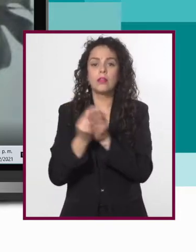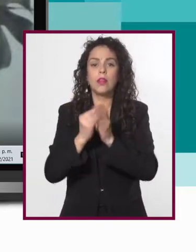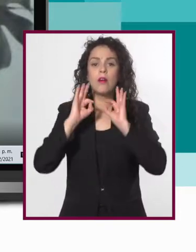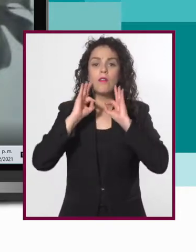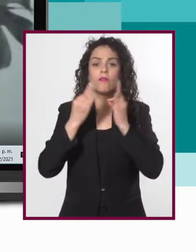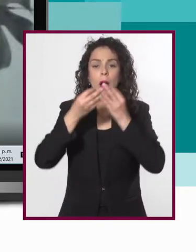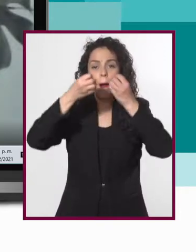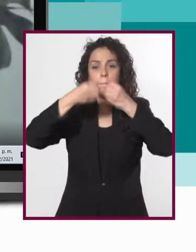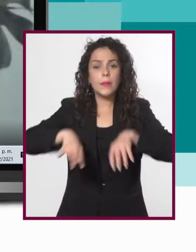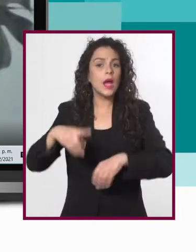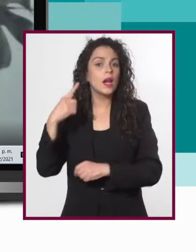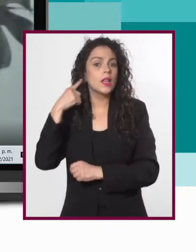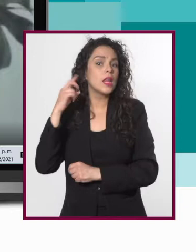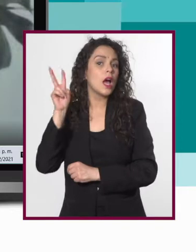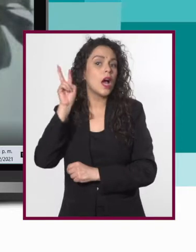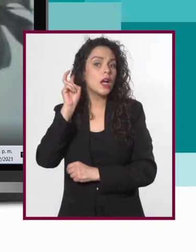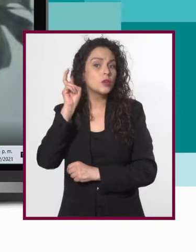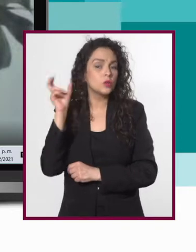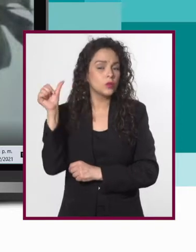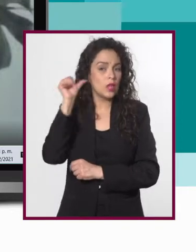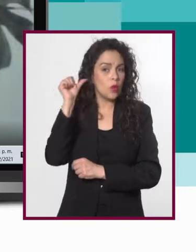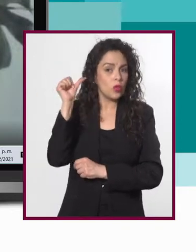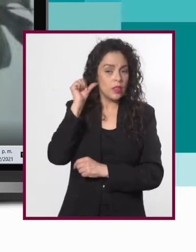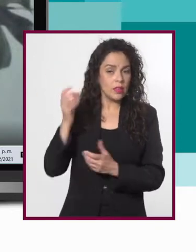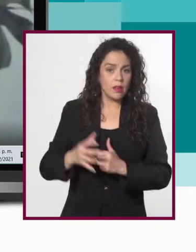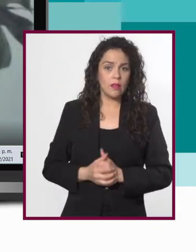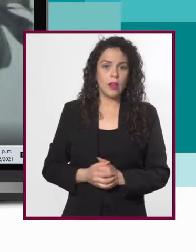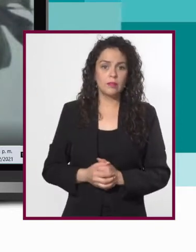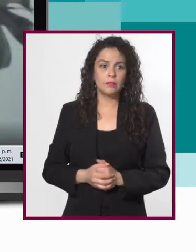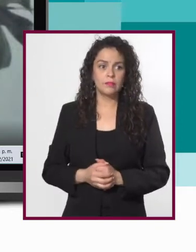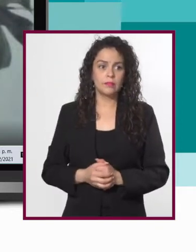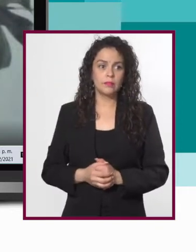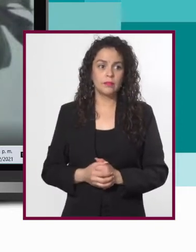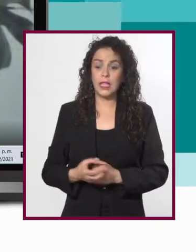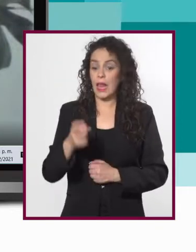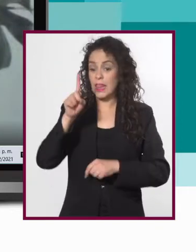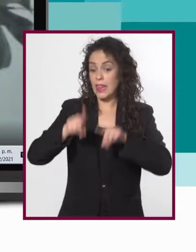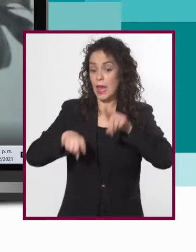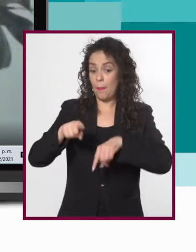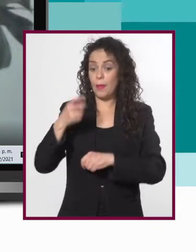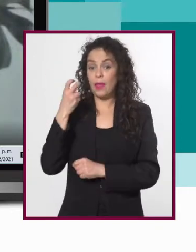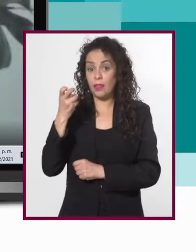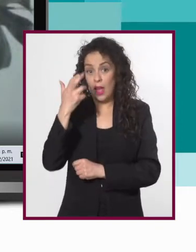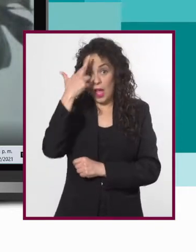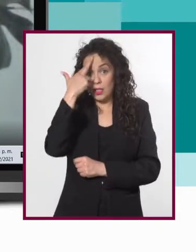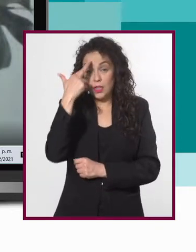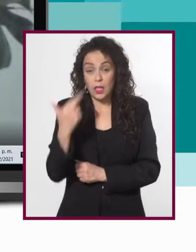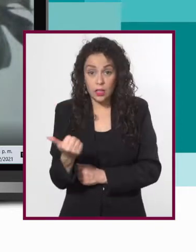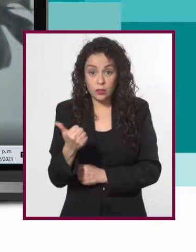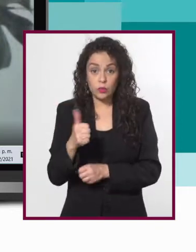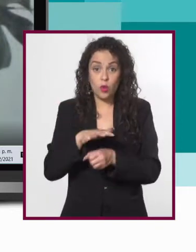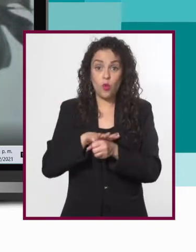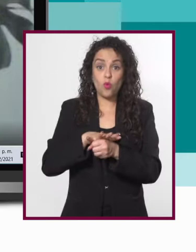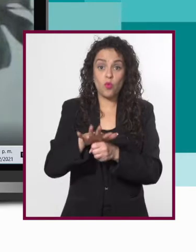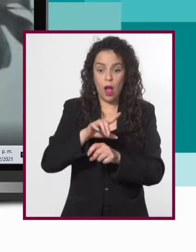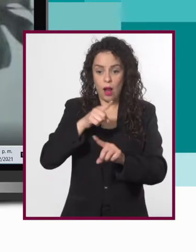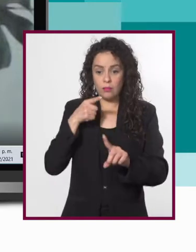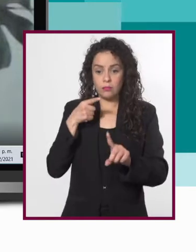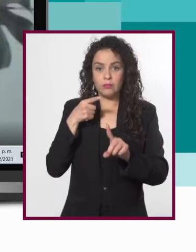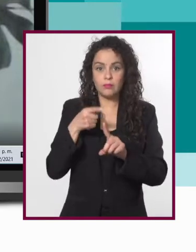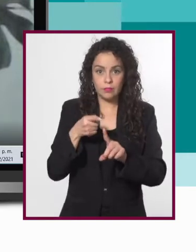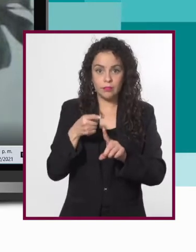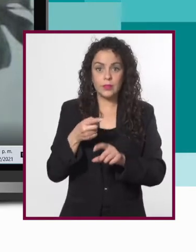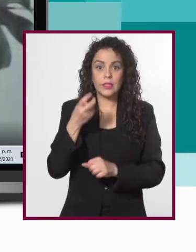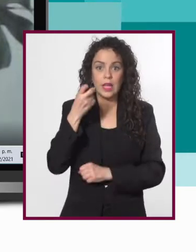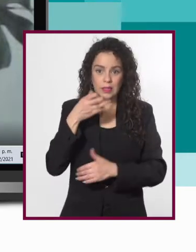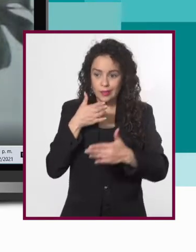de pérdidas auditivas. Va a depender de ese tipo de pérdidas auditivas las razones en las que se